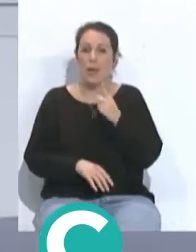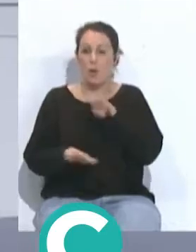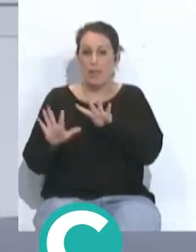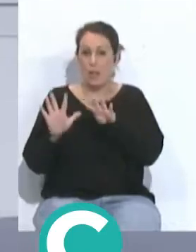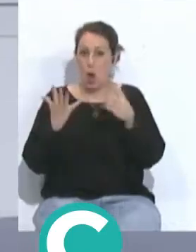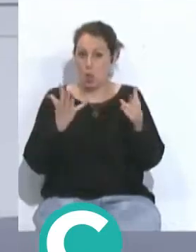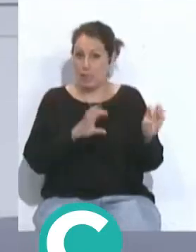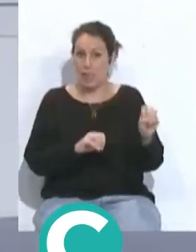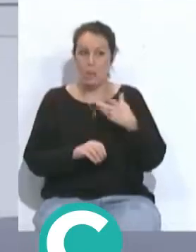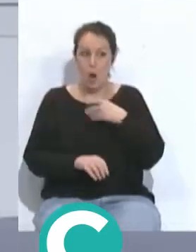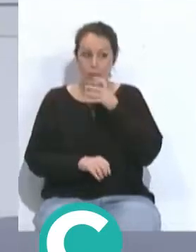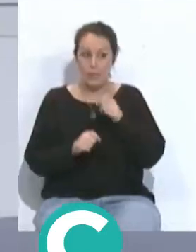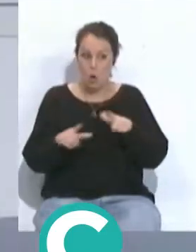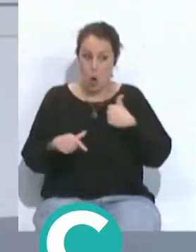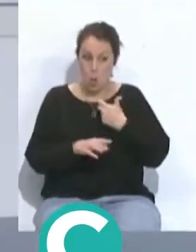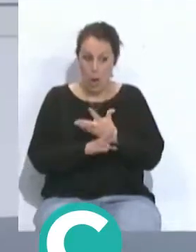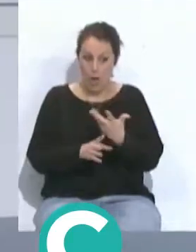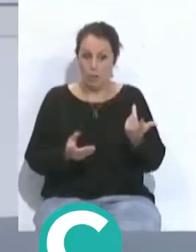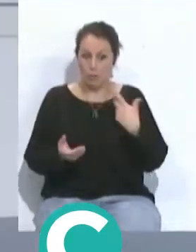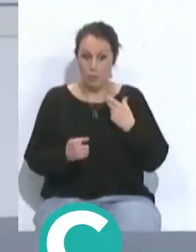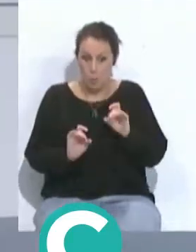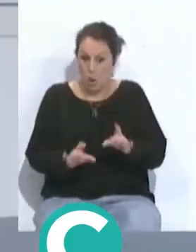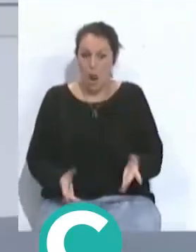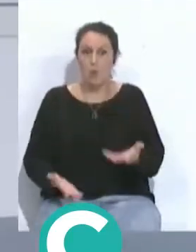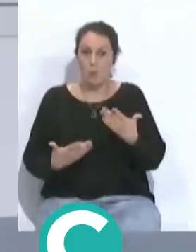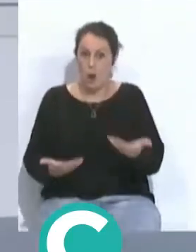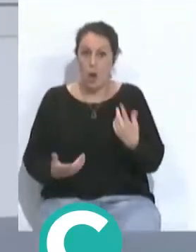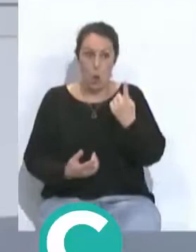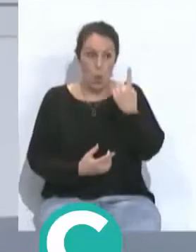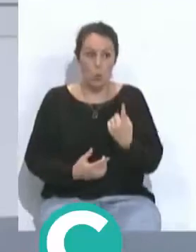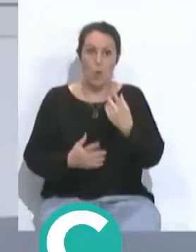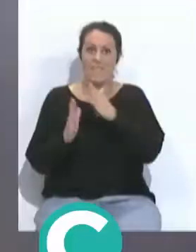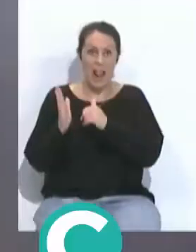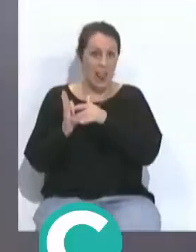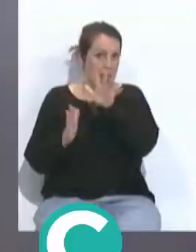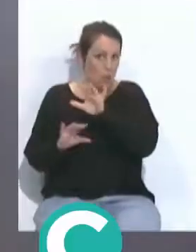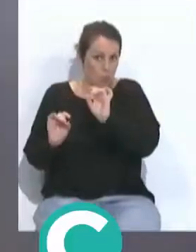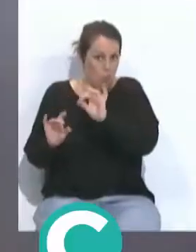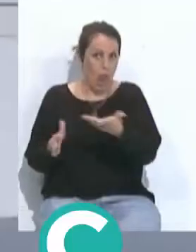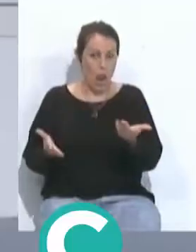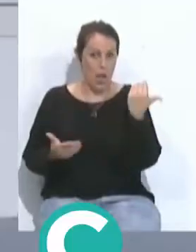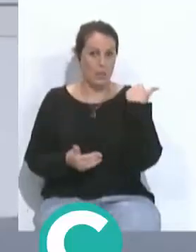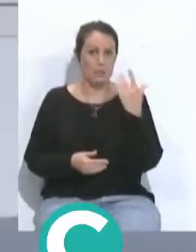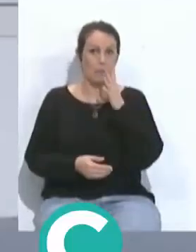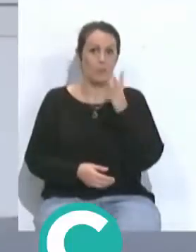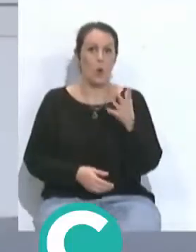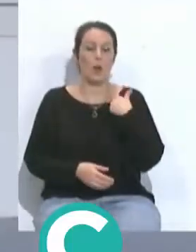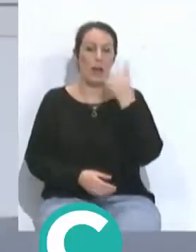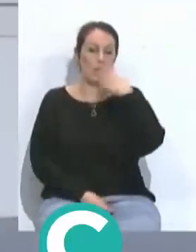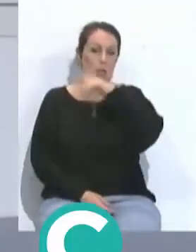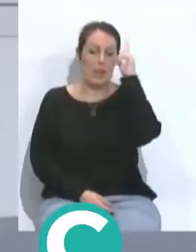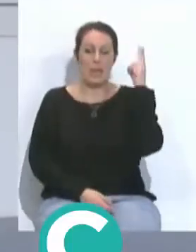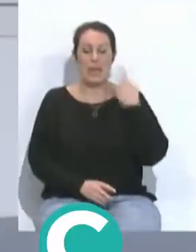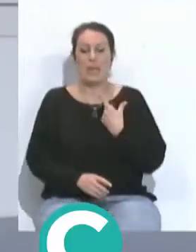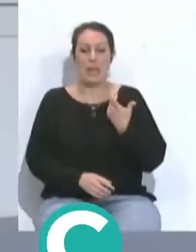orgullo porque de los pocos campos que donde he jugado, que siguen iguales, uno de ellos me talla, me talla. Porque me ha quitado el del Atlético de